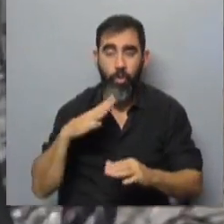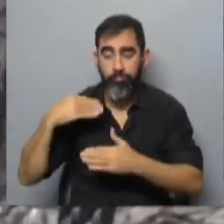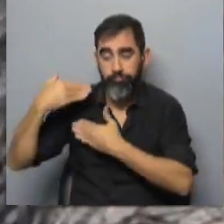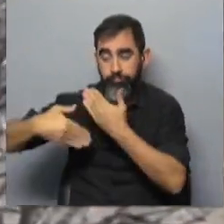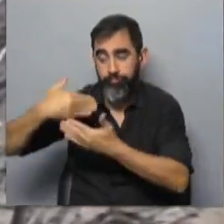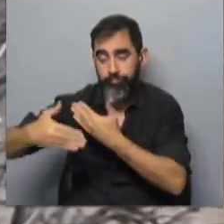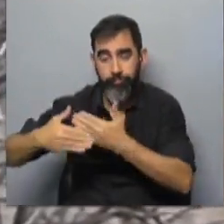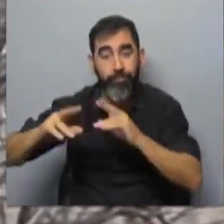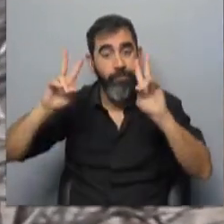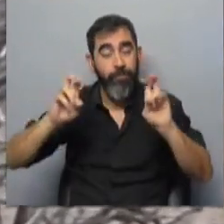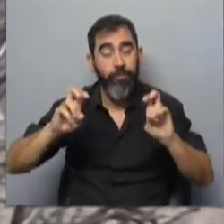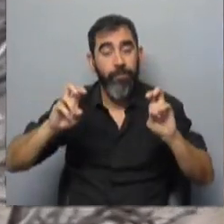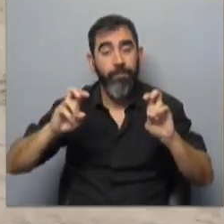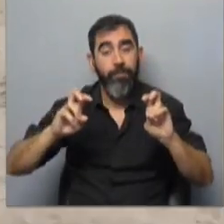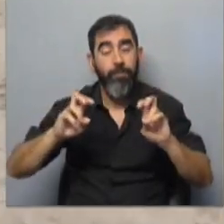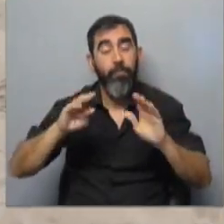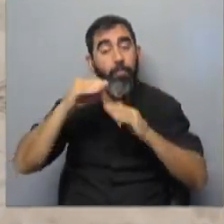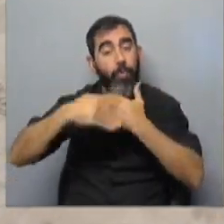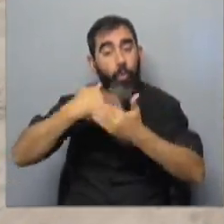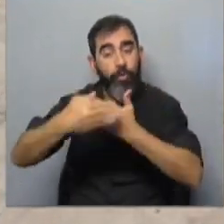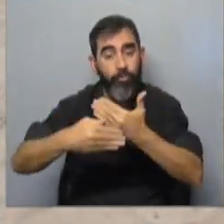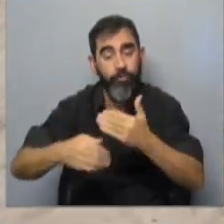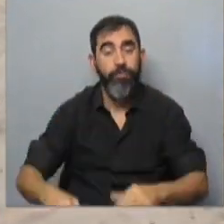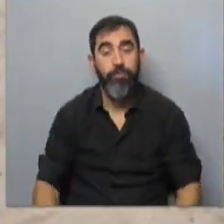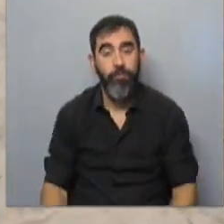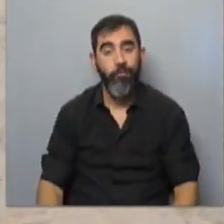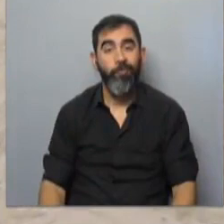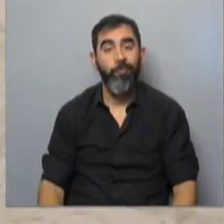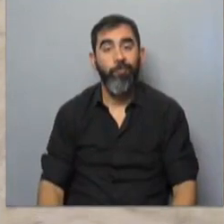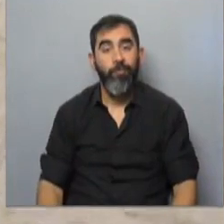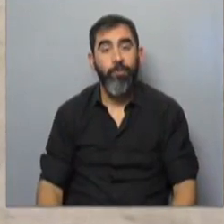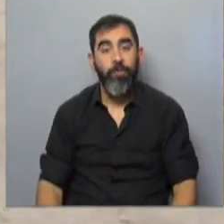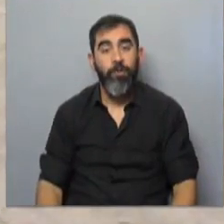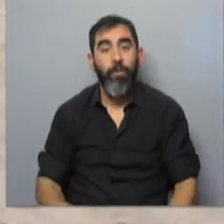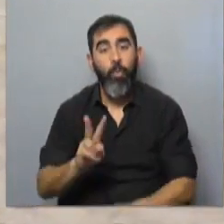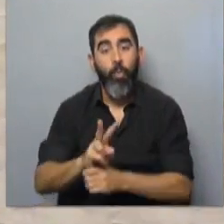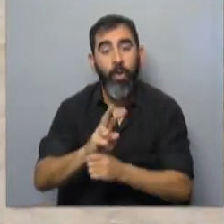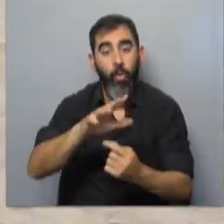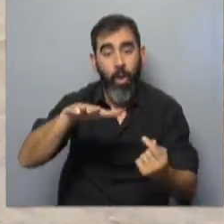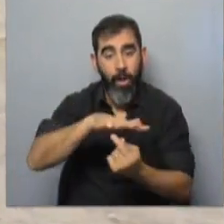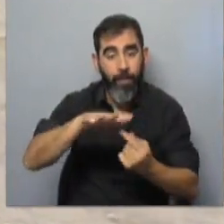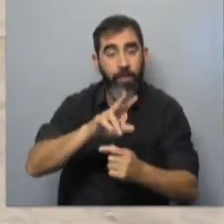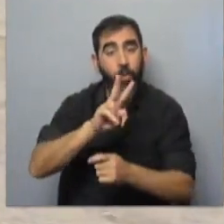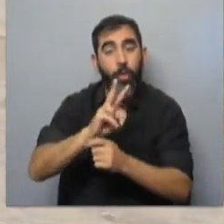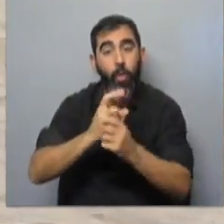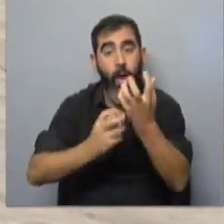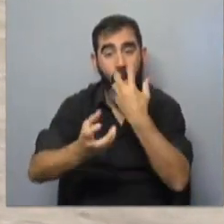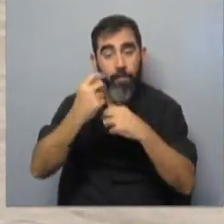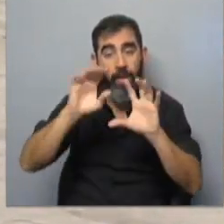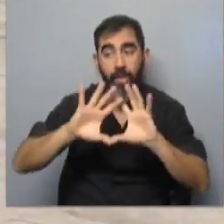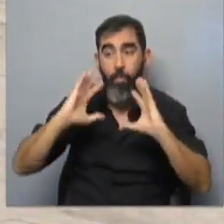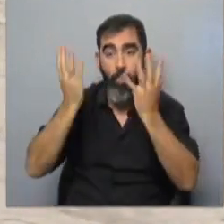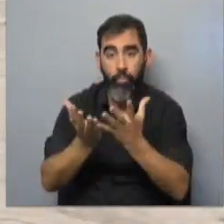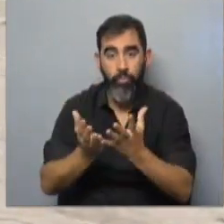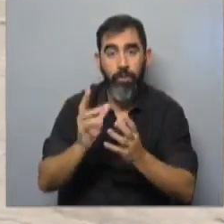dando en materia de progresos en cuidado ambiental y en cuidado animal en el mundo,